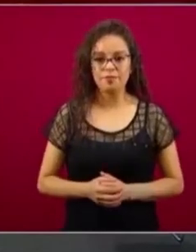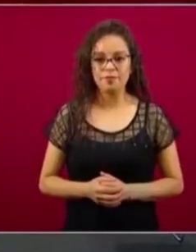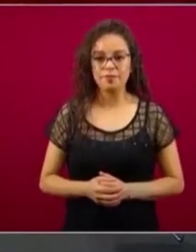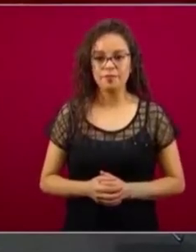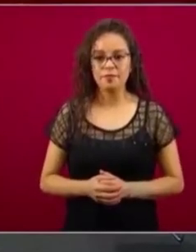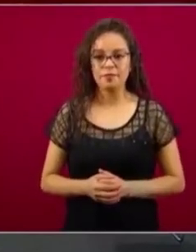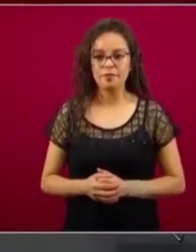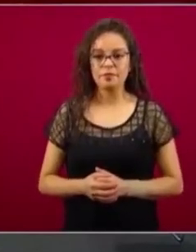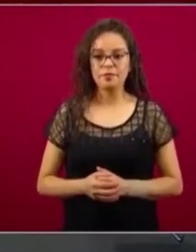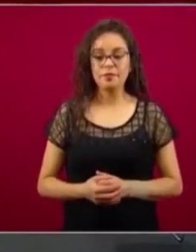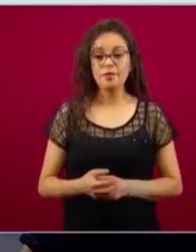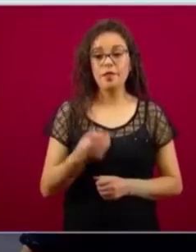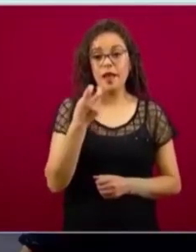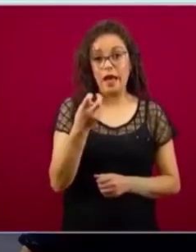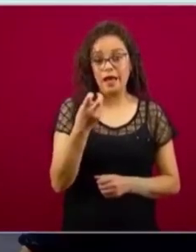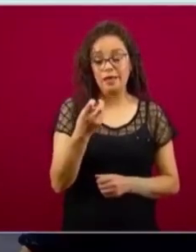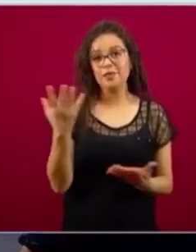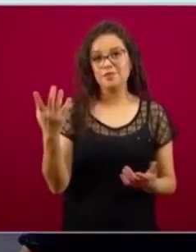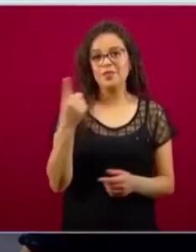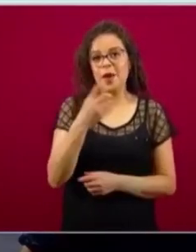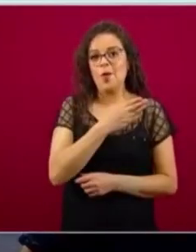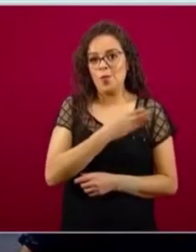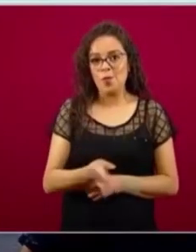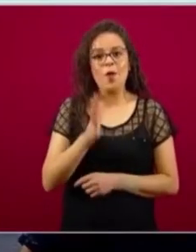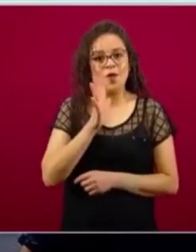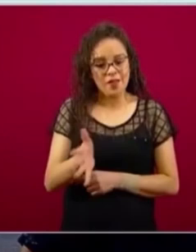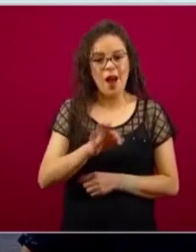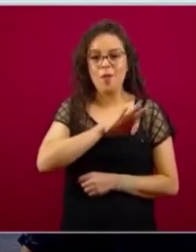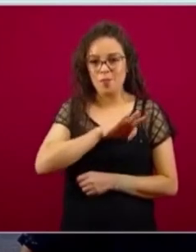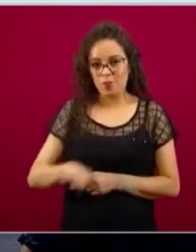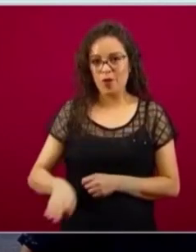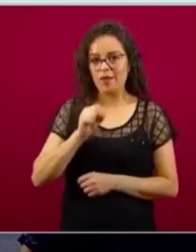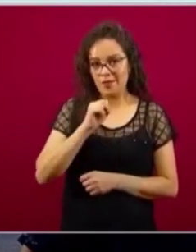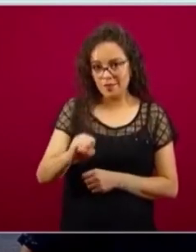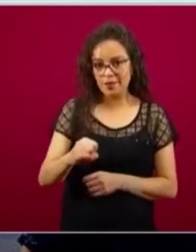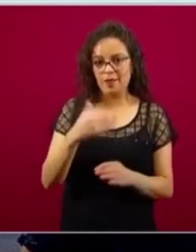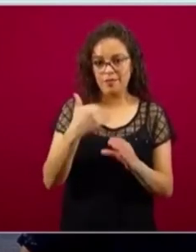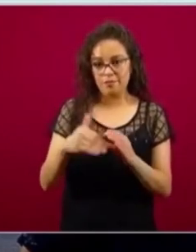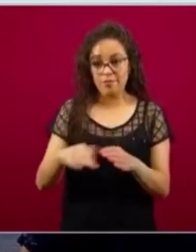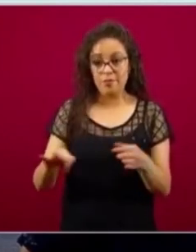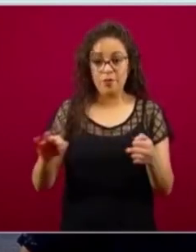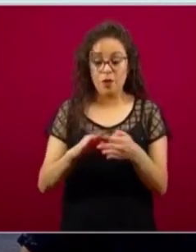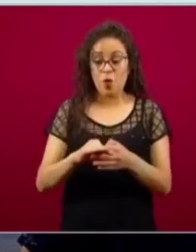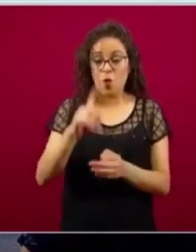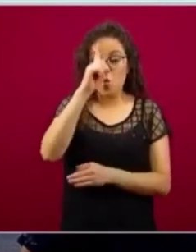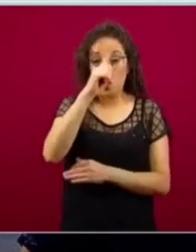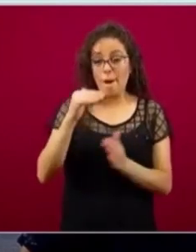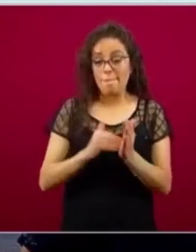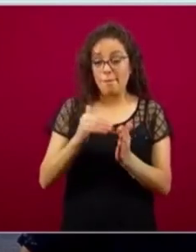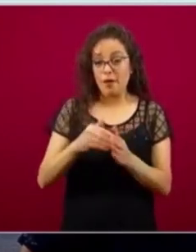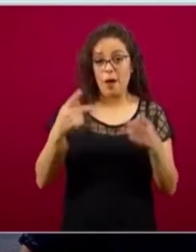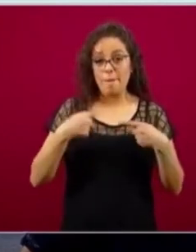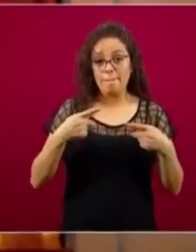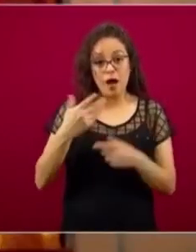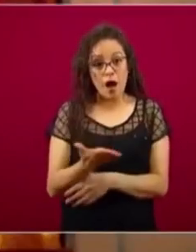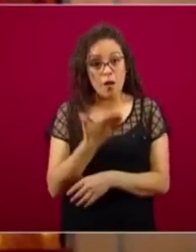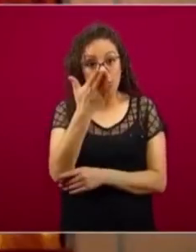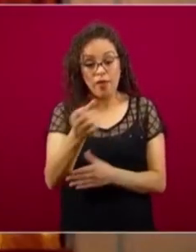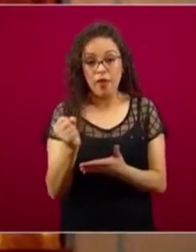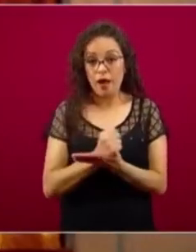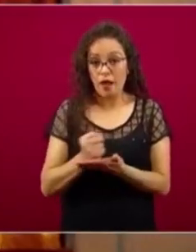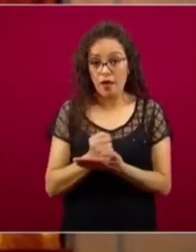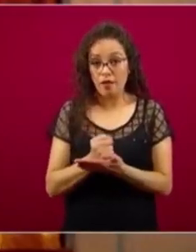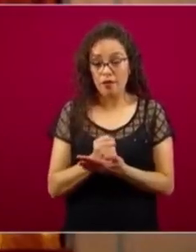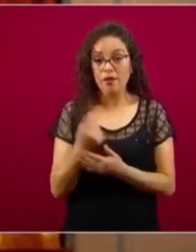hacer. Quiero decirles que fueron casi un millón de personas que solicitaron el crédito, es decir, hay mucha